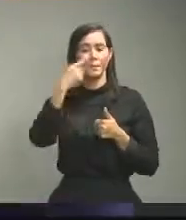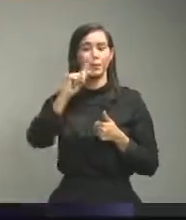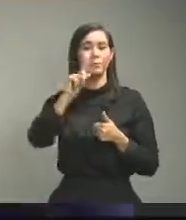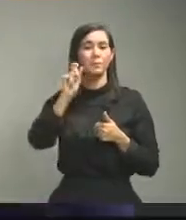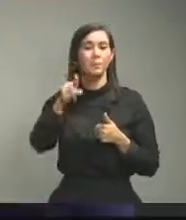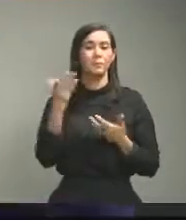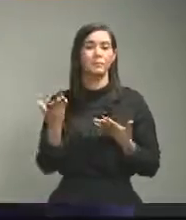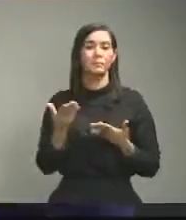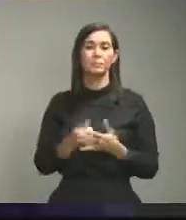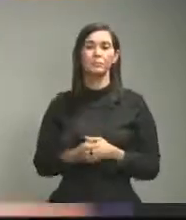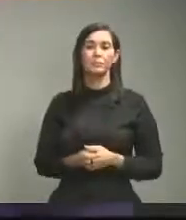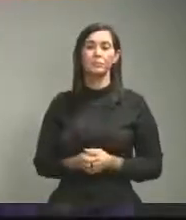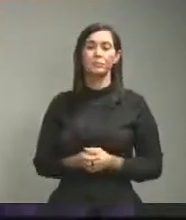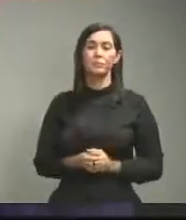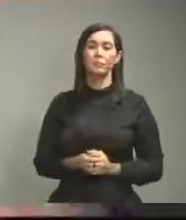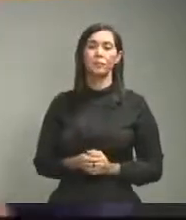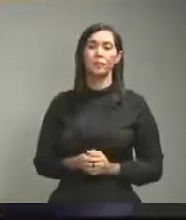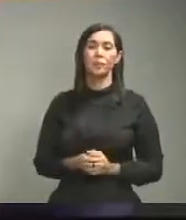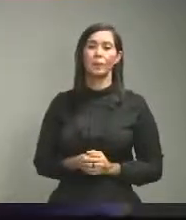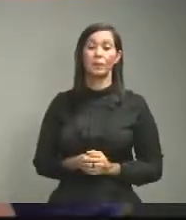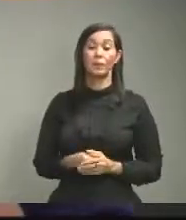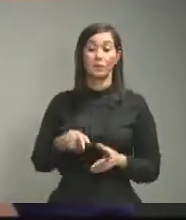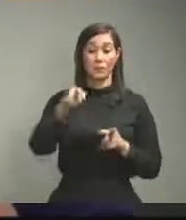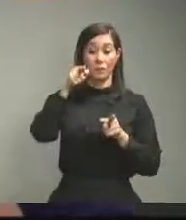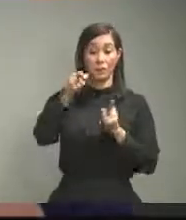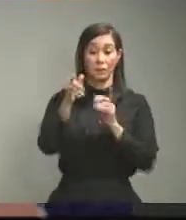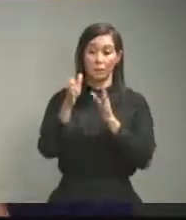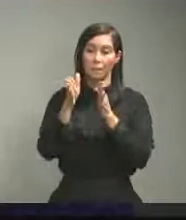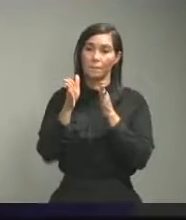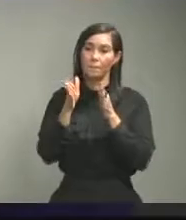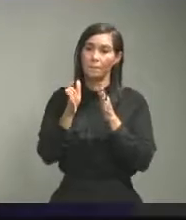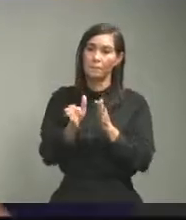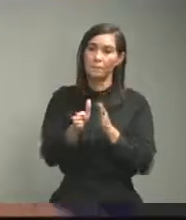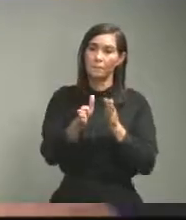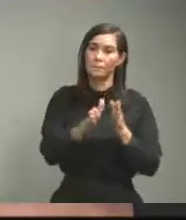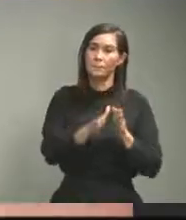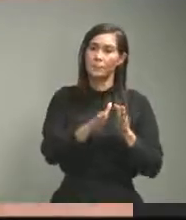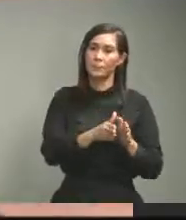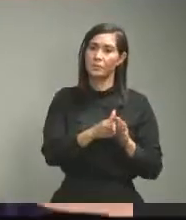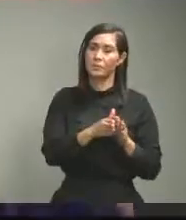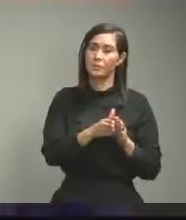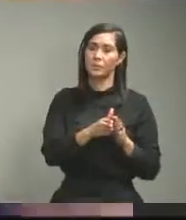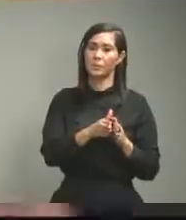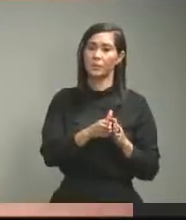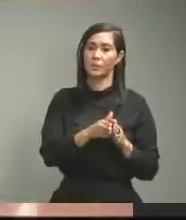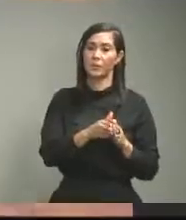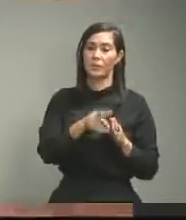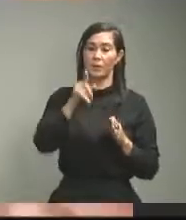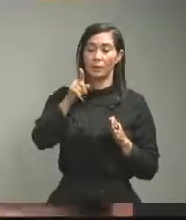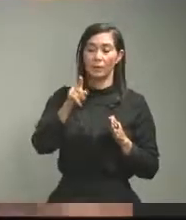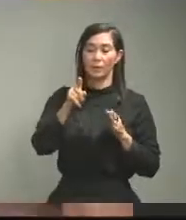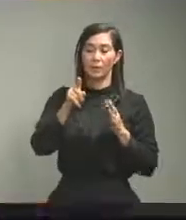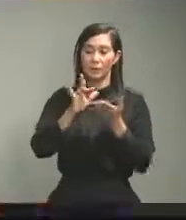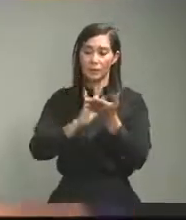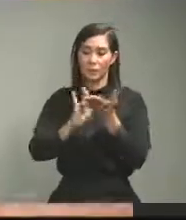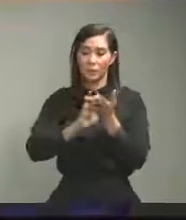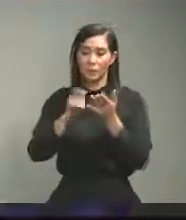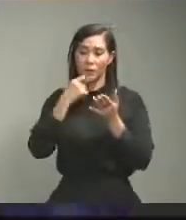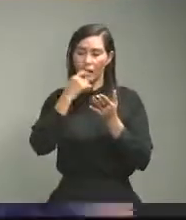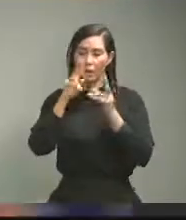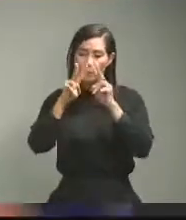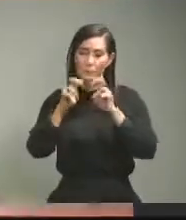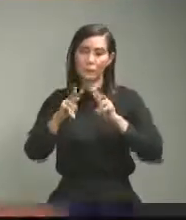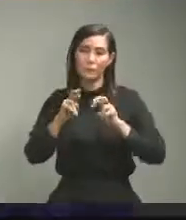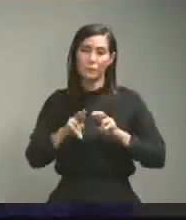ministro ¿están preparados ante esas pruebas que han llegado para hacerles